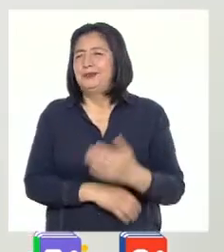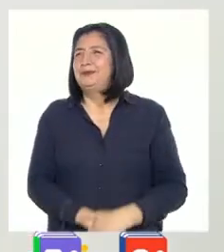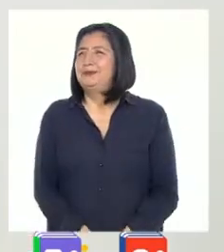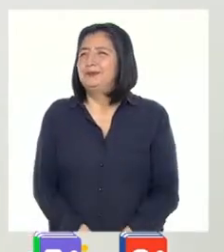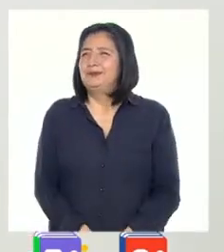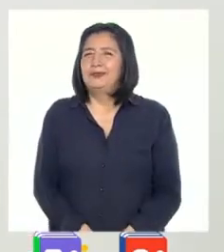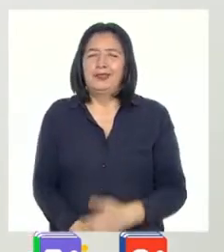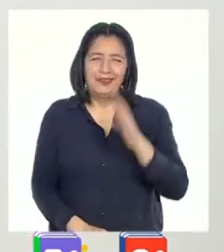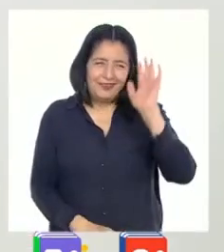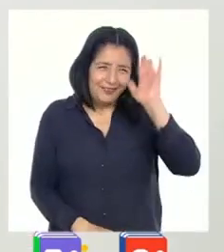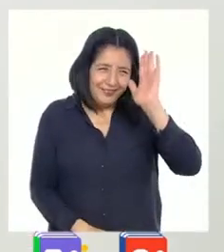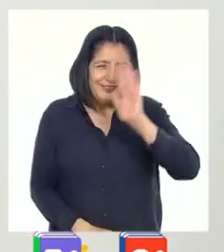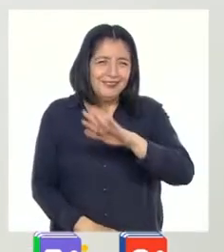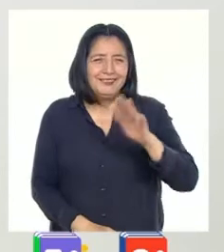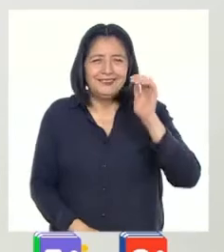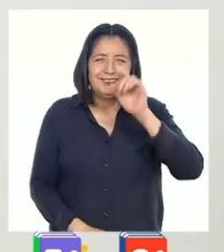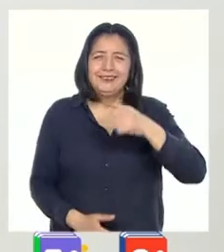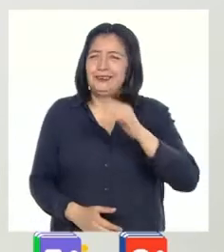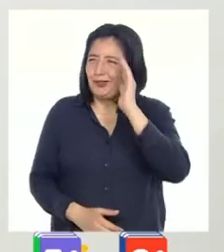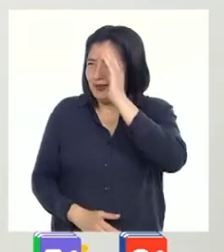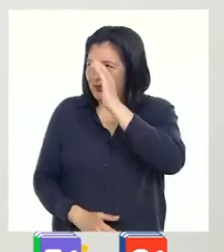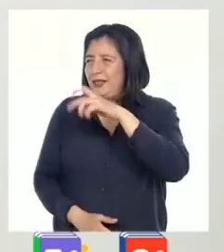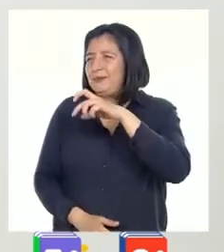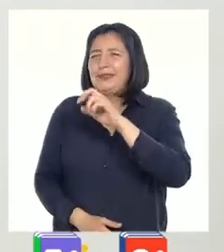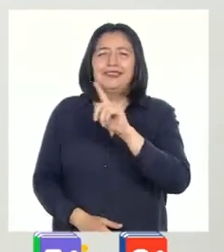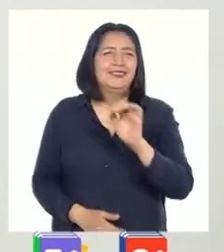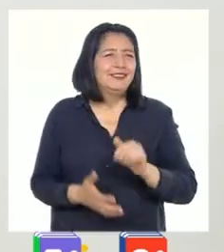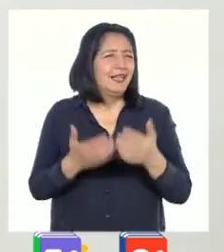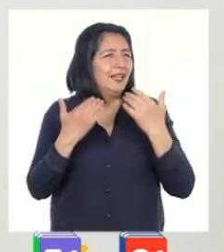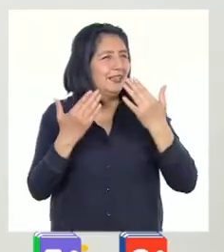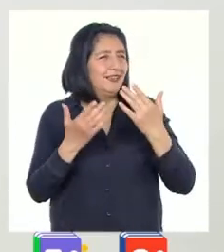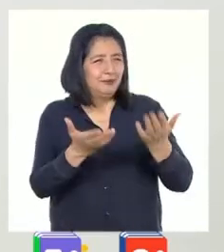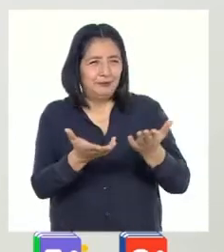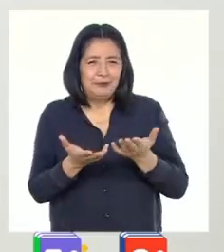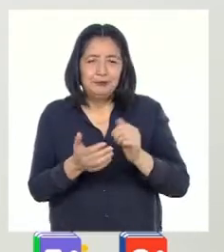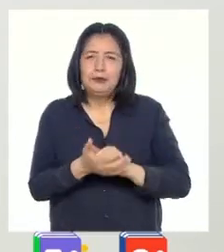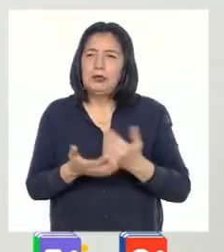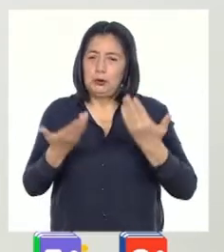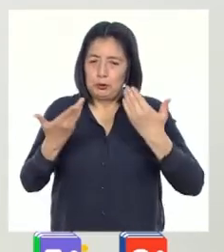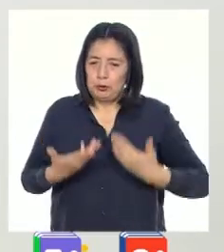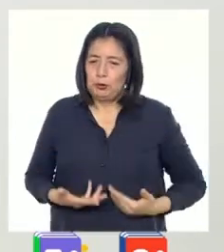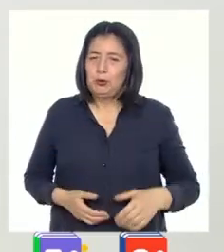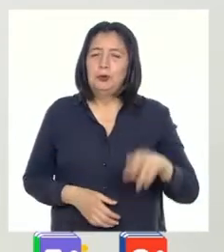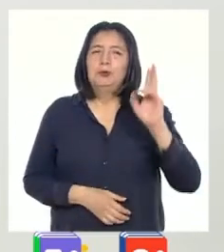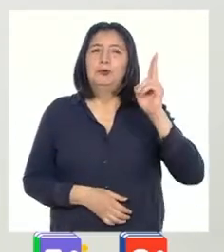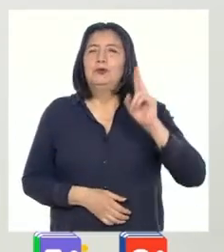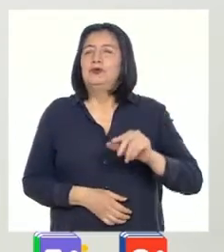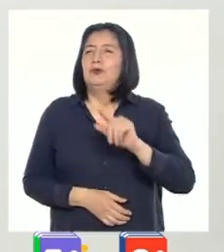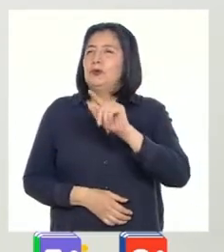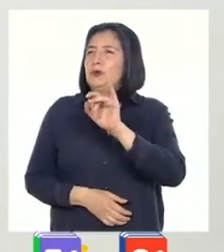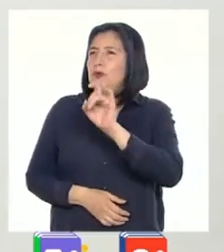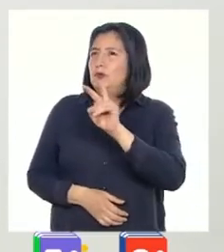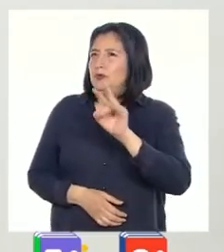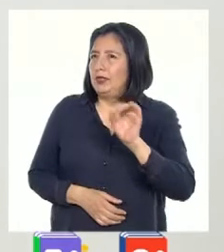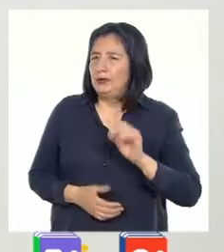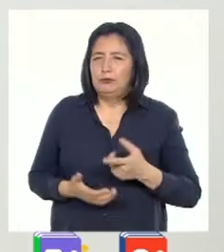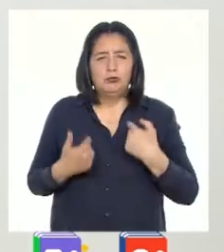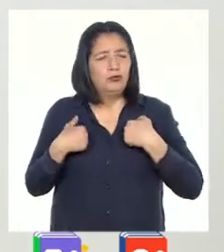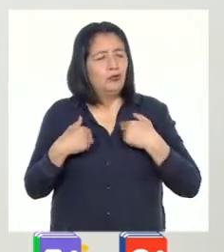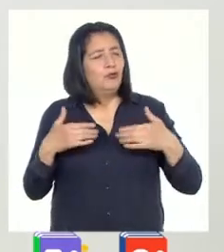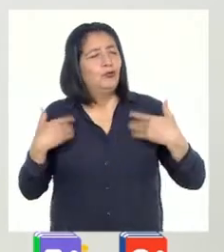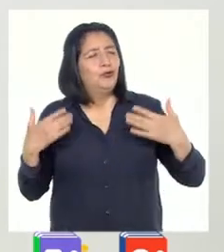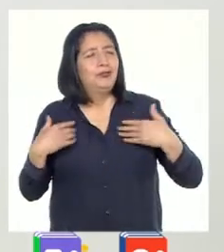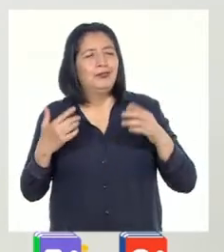Hola, chicas y chicos. Hola, Patricia. Gracias por la bienvenida. Soy el profesor Gustavo Romero Velarde y estoy muy